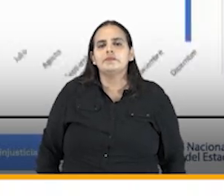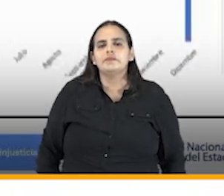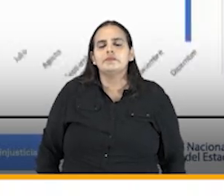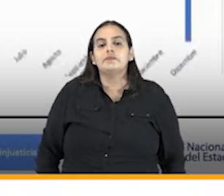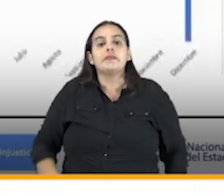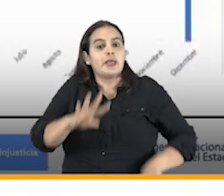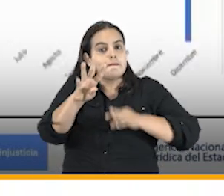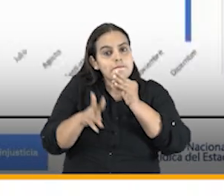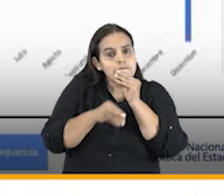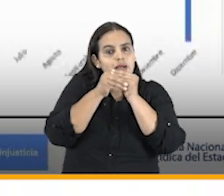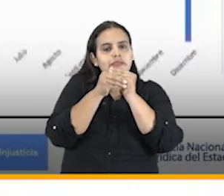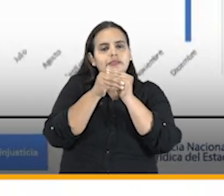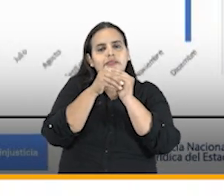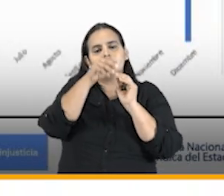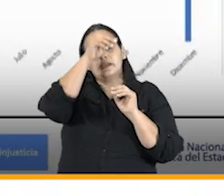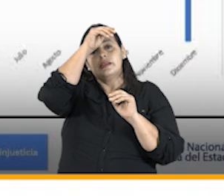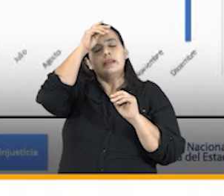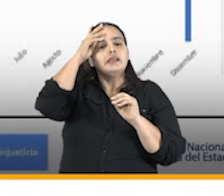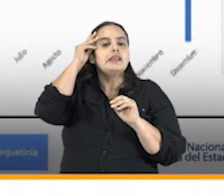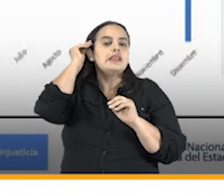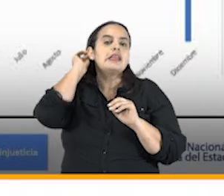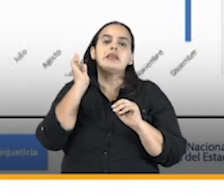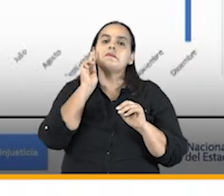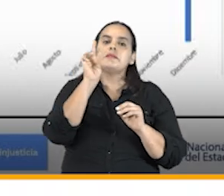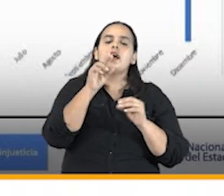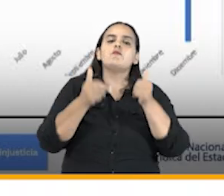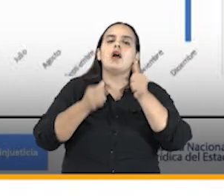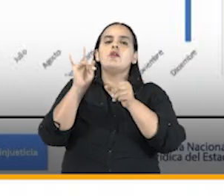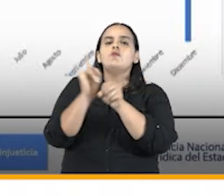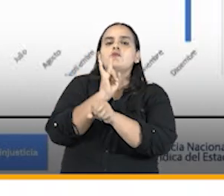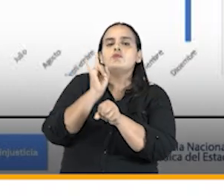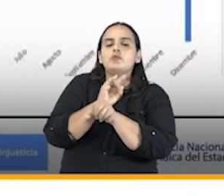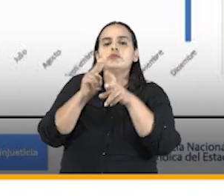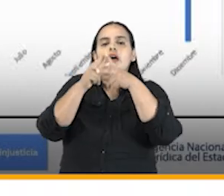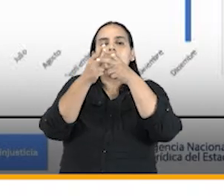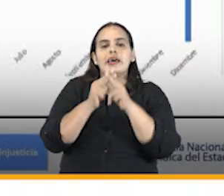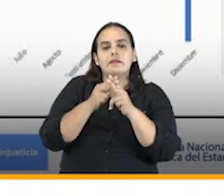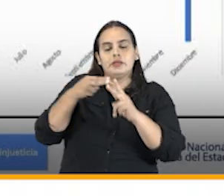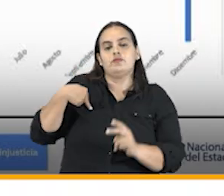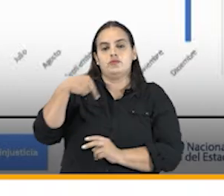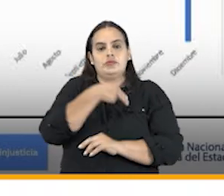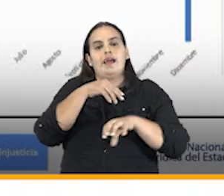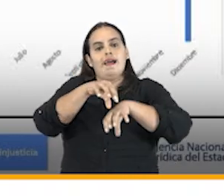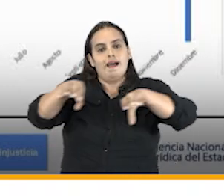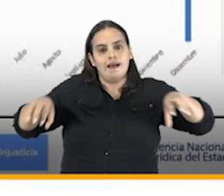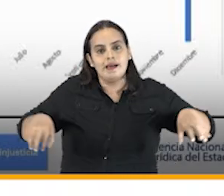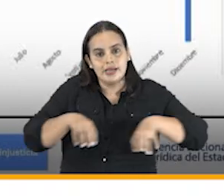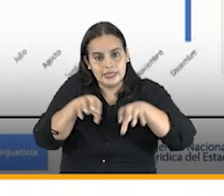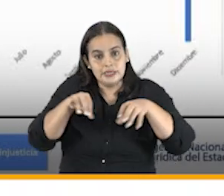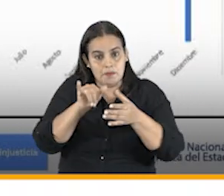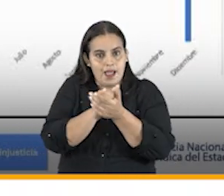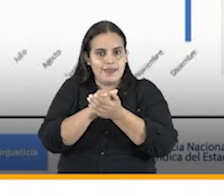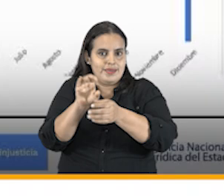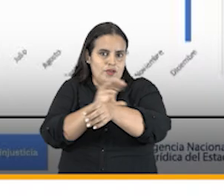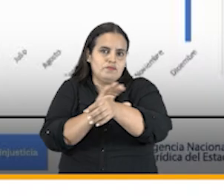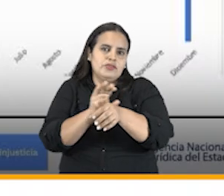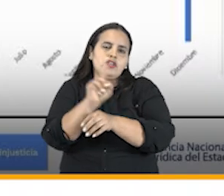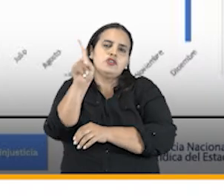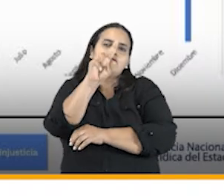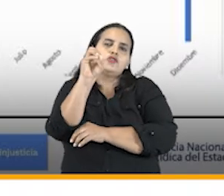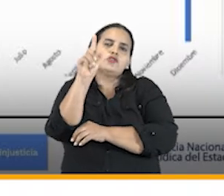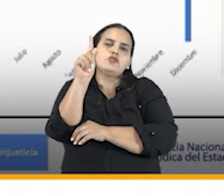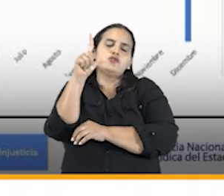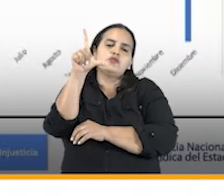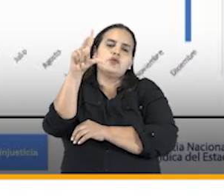adicionalmente podemos ver cuál es el uso de la herramienta que estamos utilizando del software que estamos utilizando pudiendo analizar cuántos son los